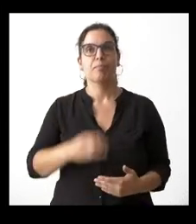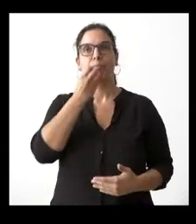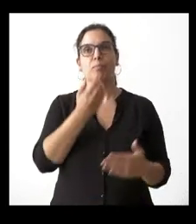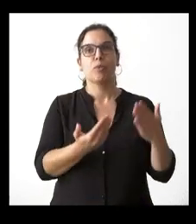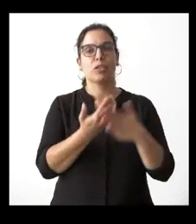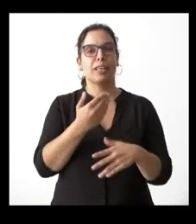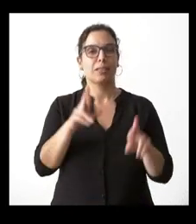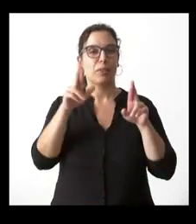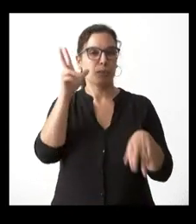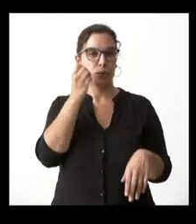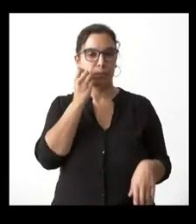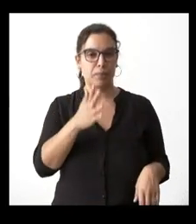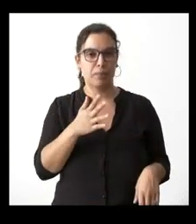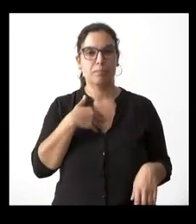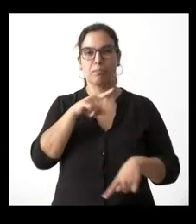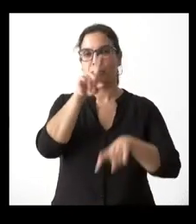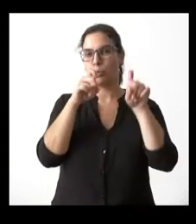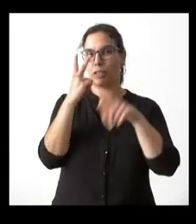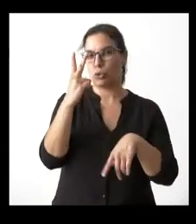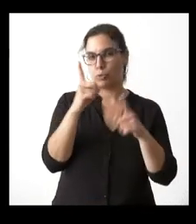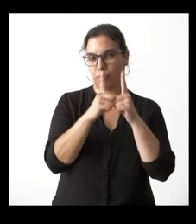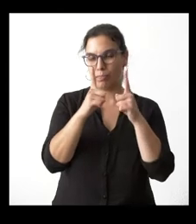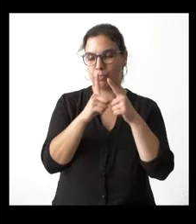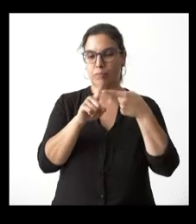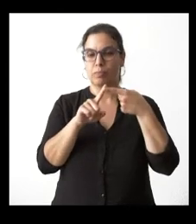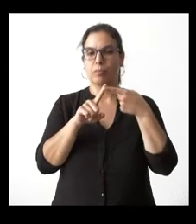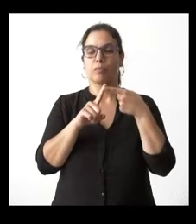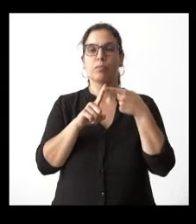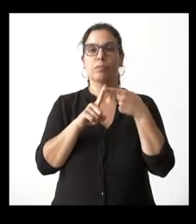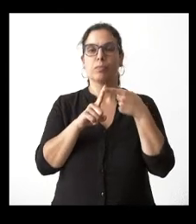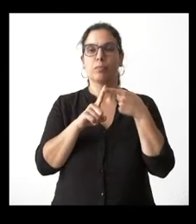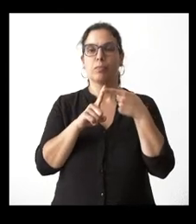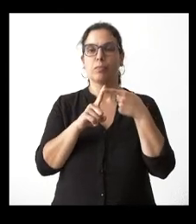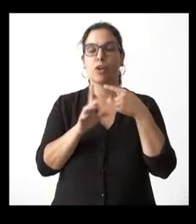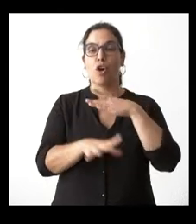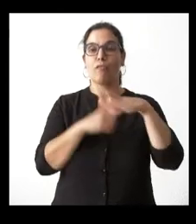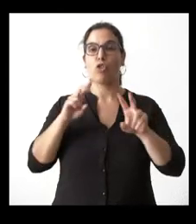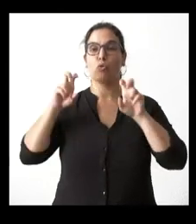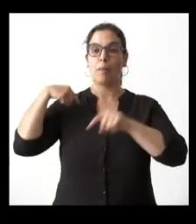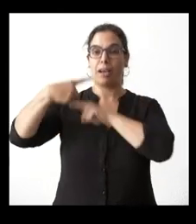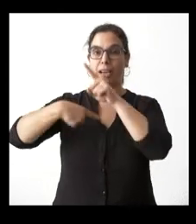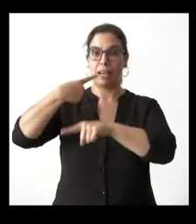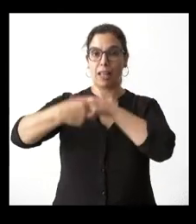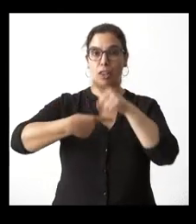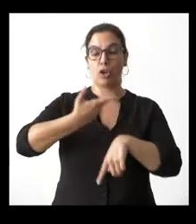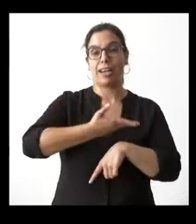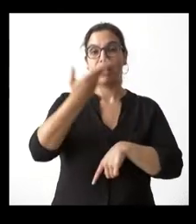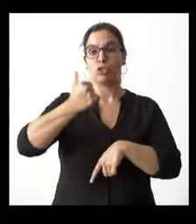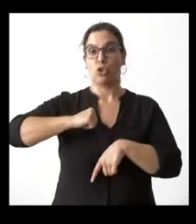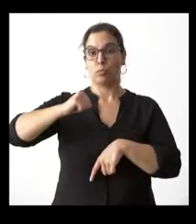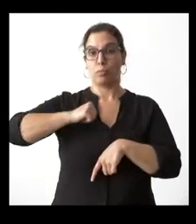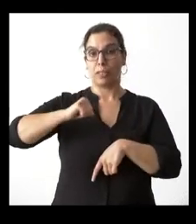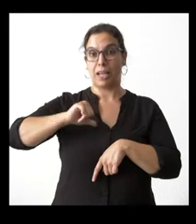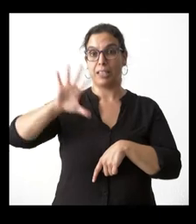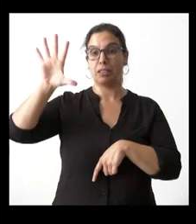se me escuche bien yo dos preguntas muy graves la primera era si va a haber más fondos Next Generation para el resto de los hospitales que no tienen